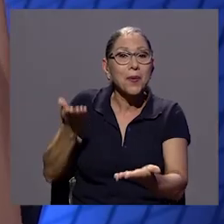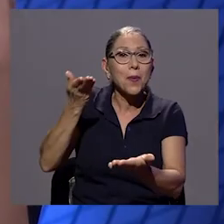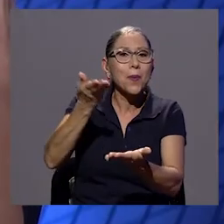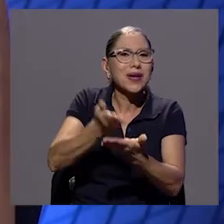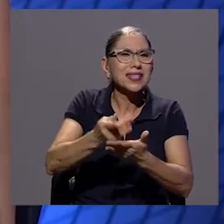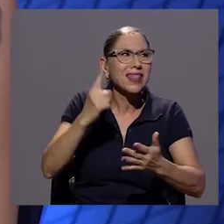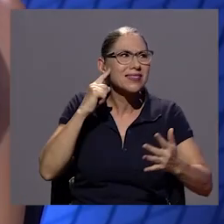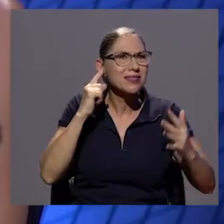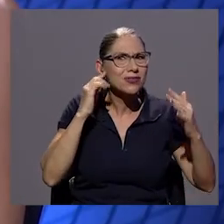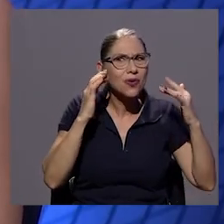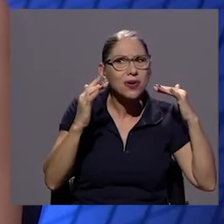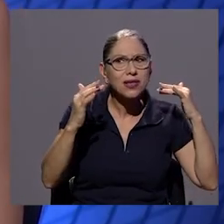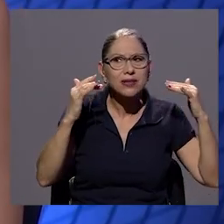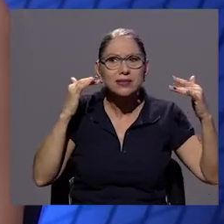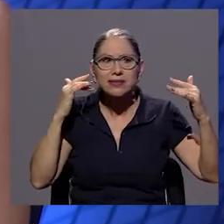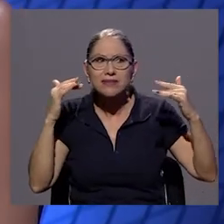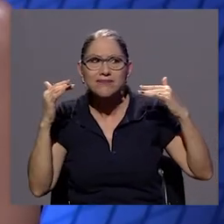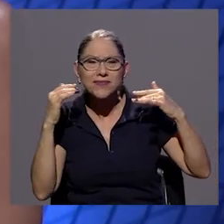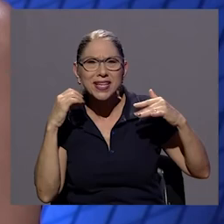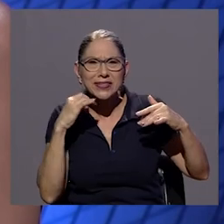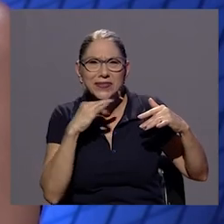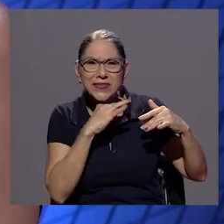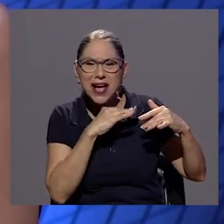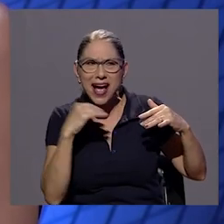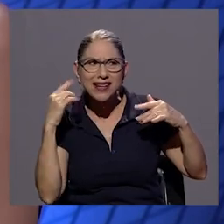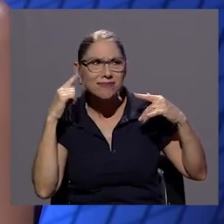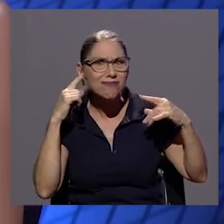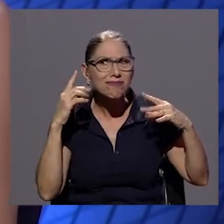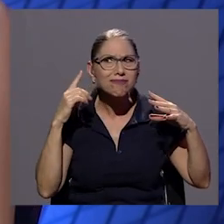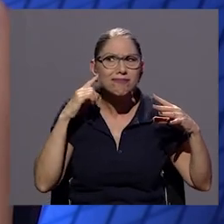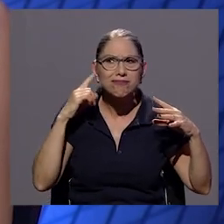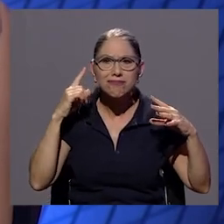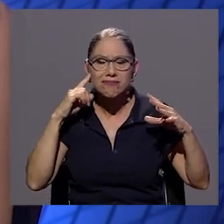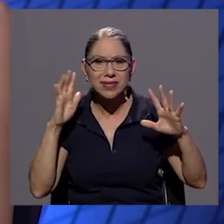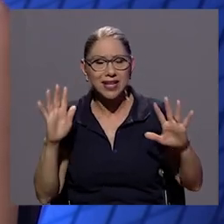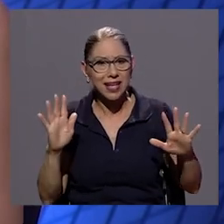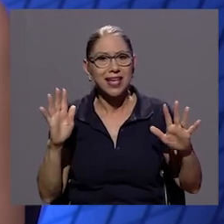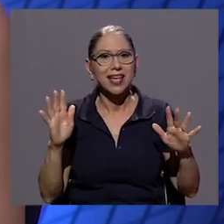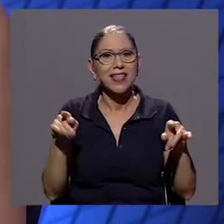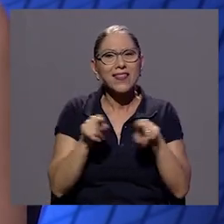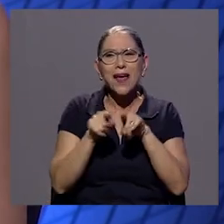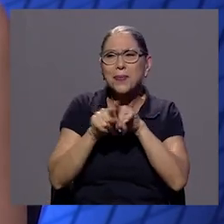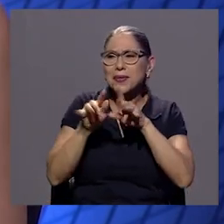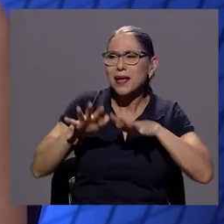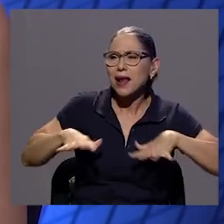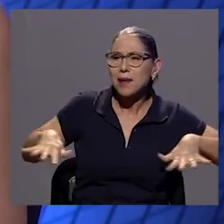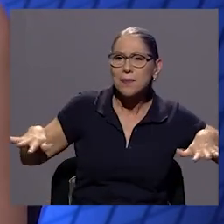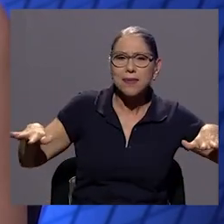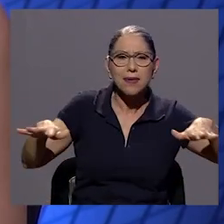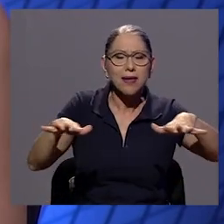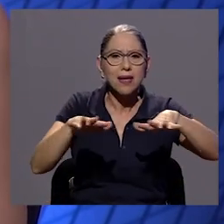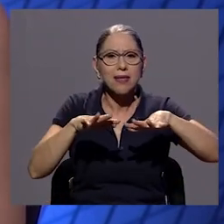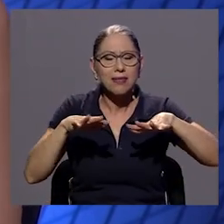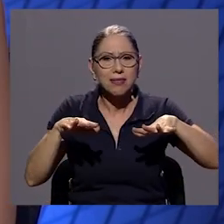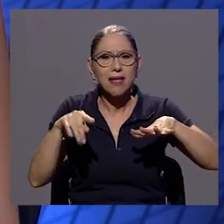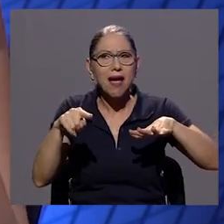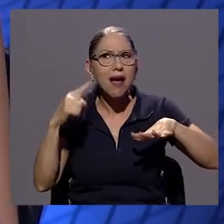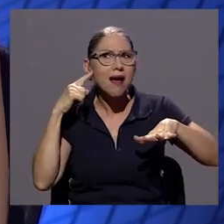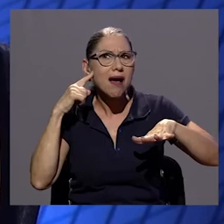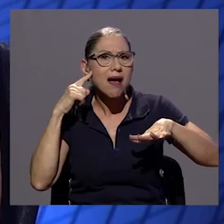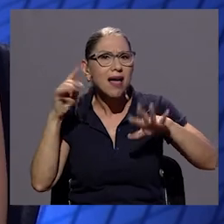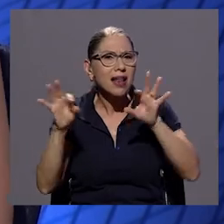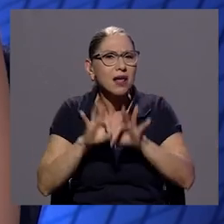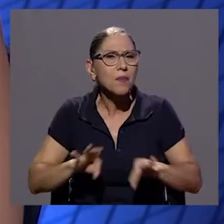extraños también ¿verdad? como y a nivel como del ambiente era muy importante como algo